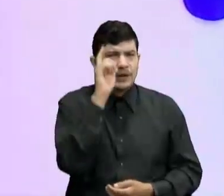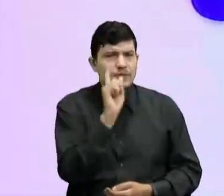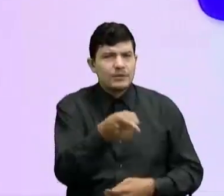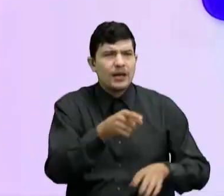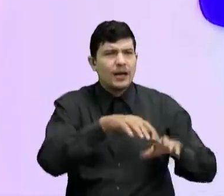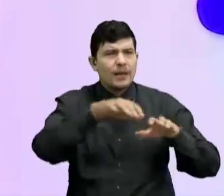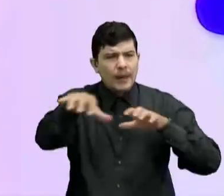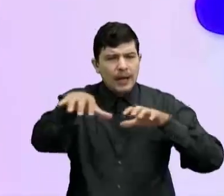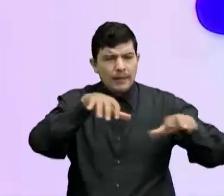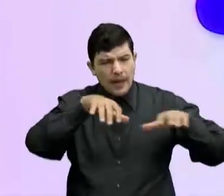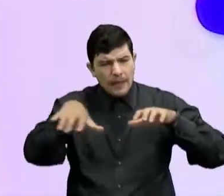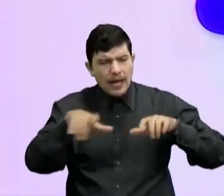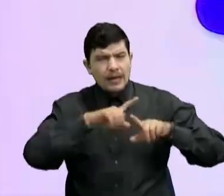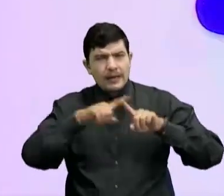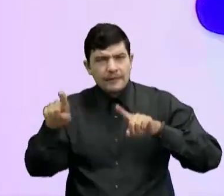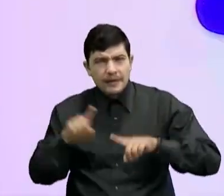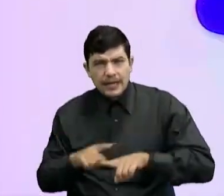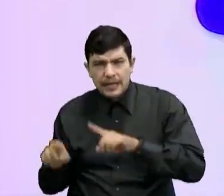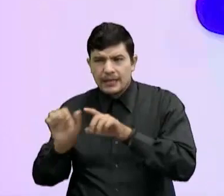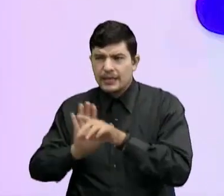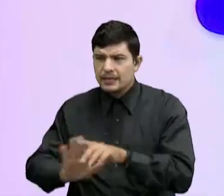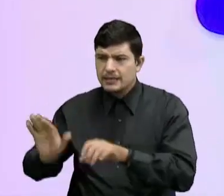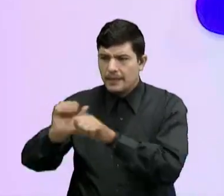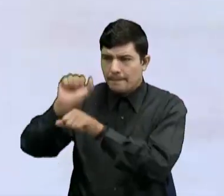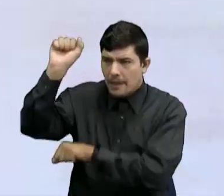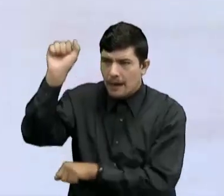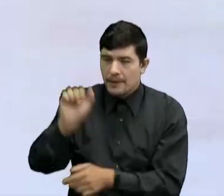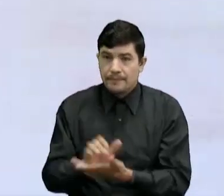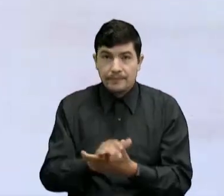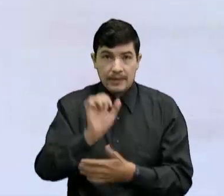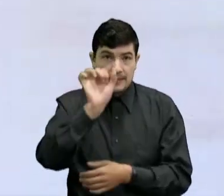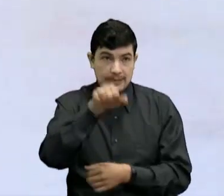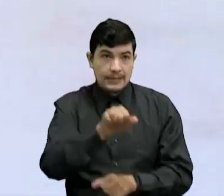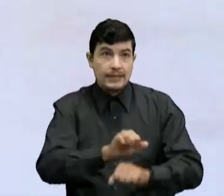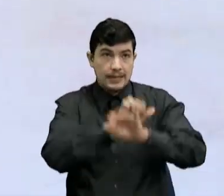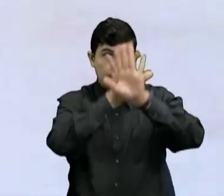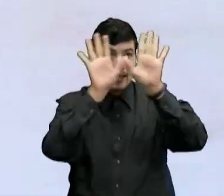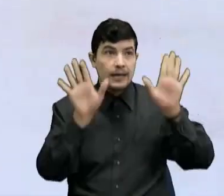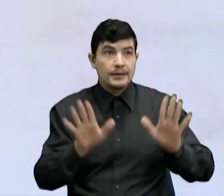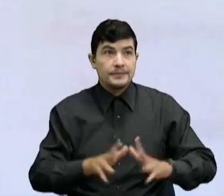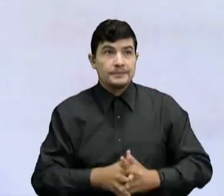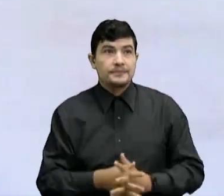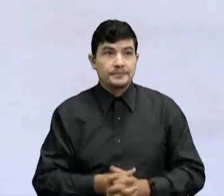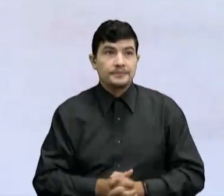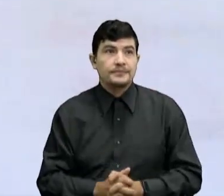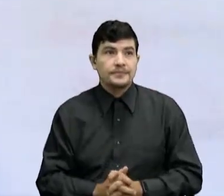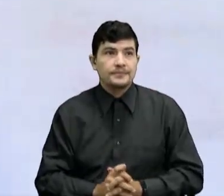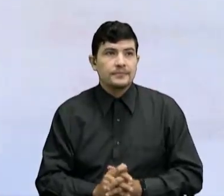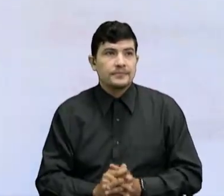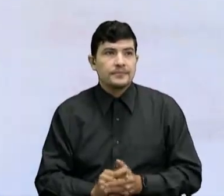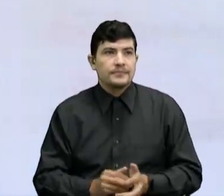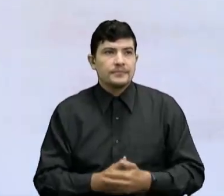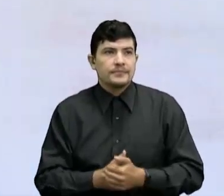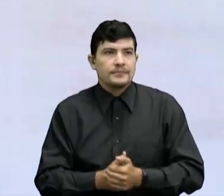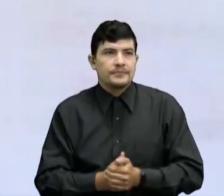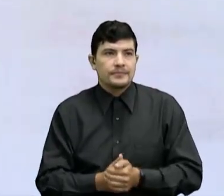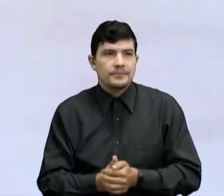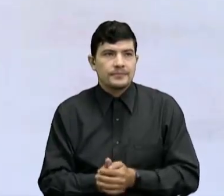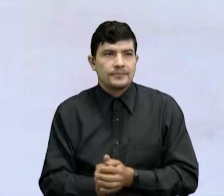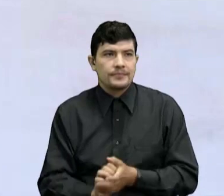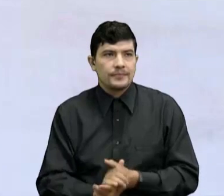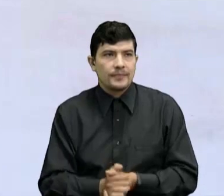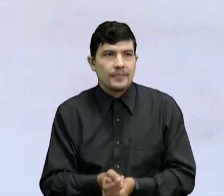Como los tipos, las clases de mapas Sí, claro Hay mapas que muestran todo lo que es la